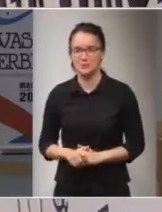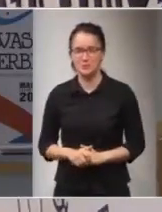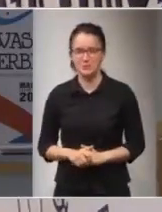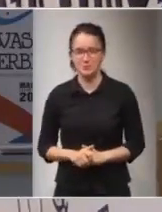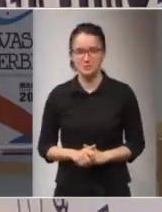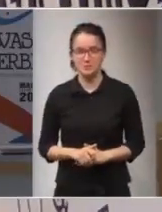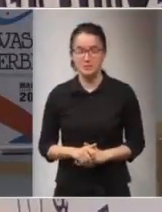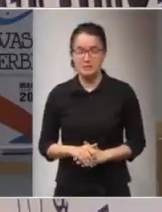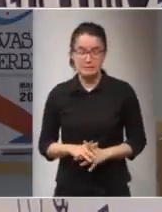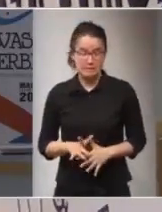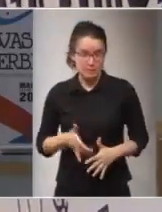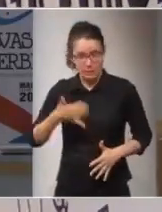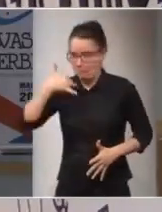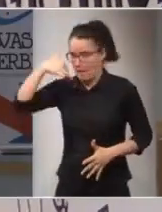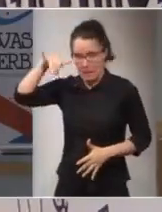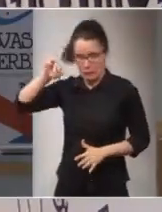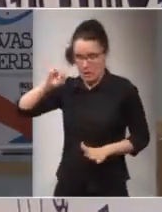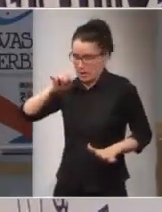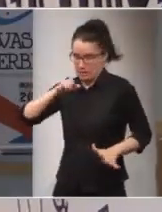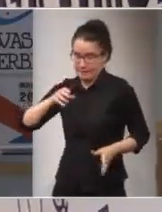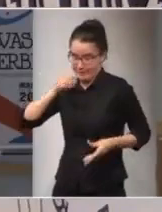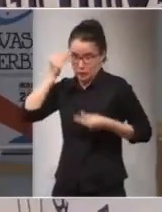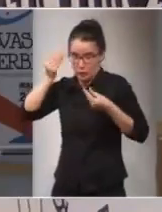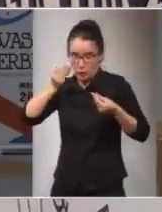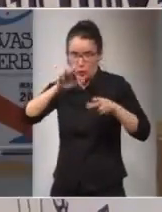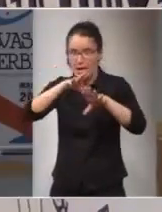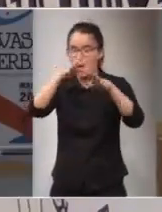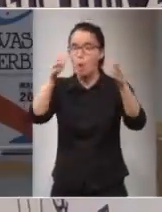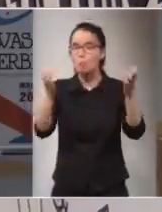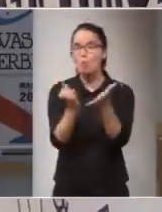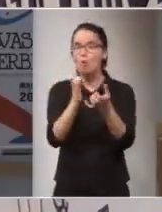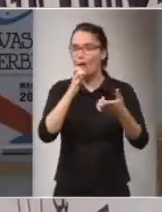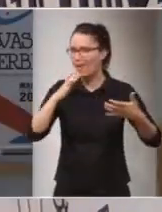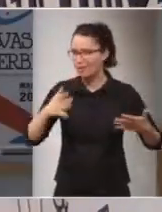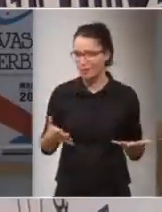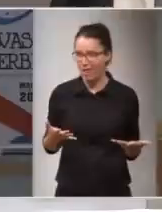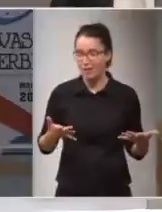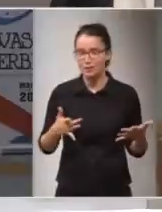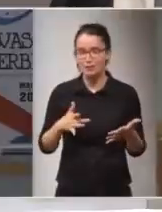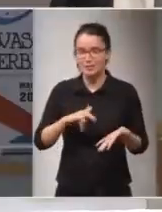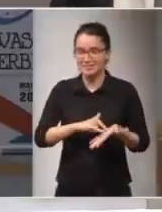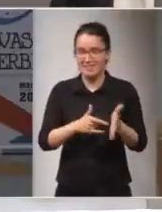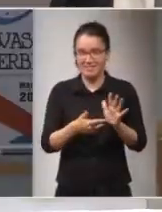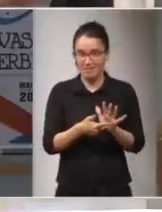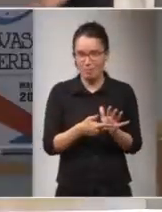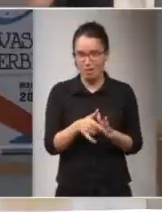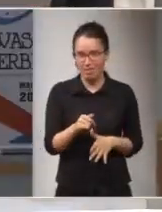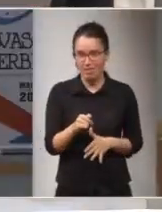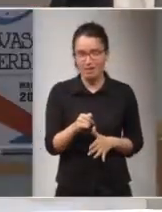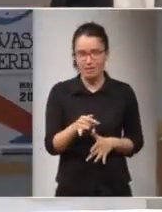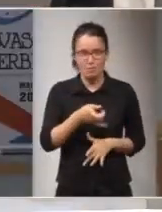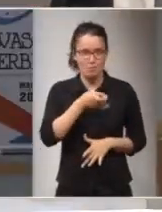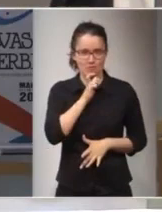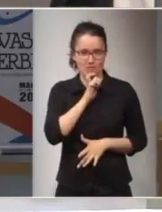por desgracia yo creo que no en el mundo que vivimos tenemos un sistema que va a ser